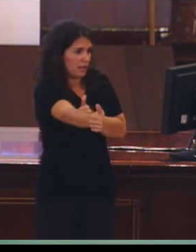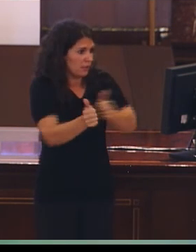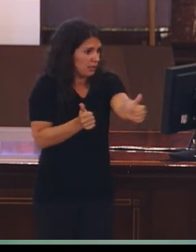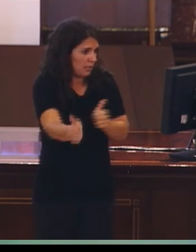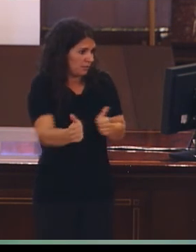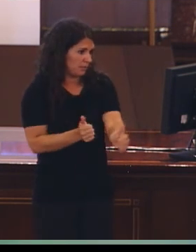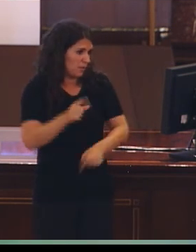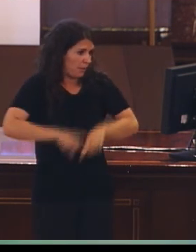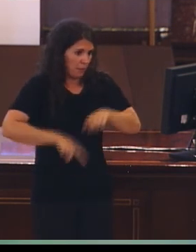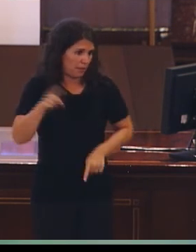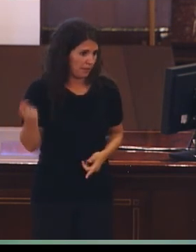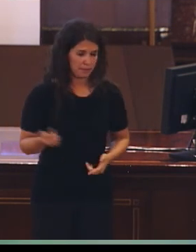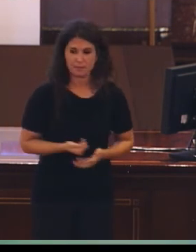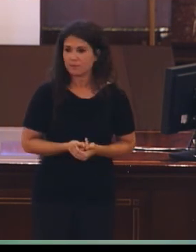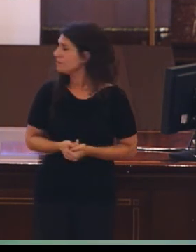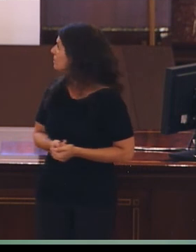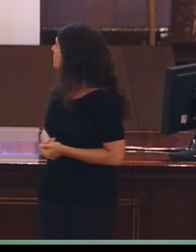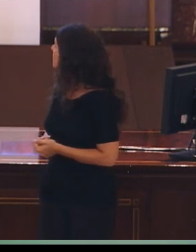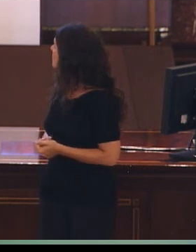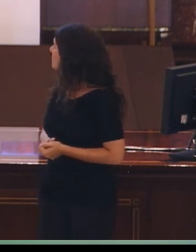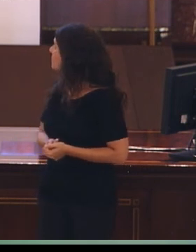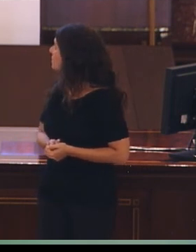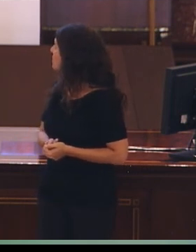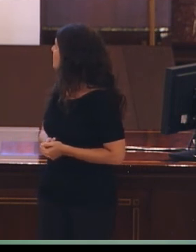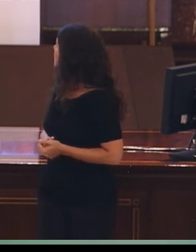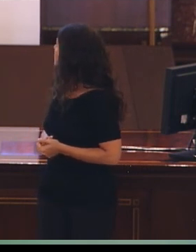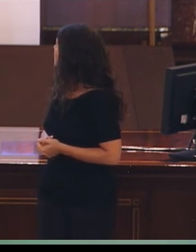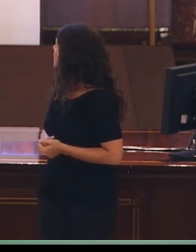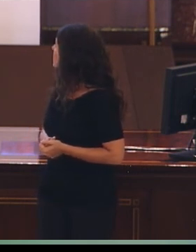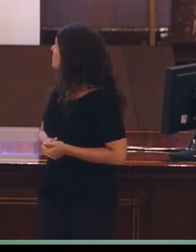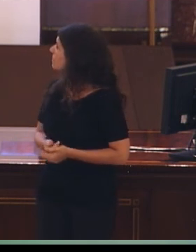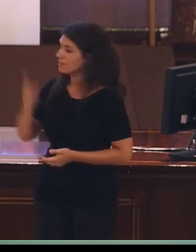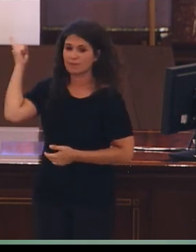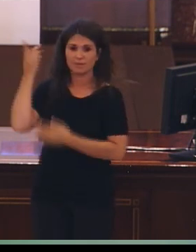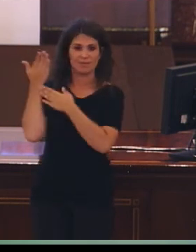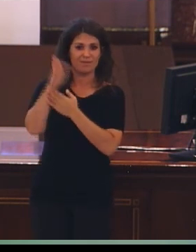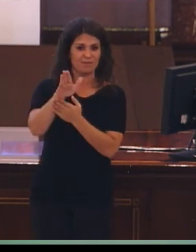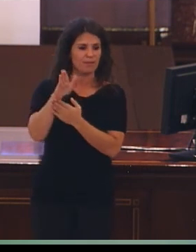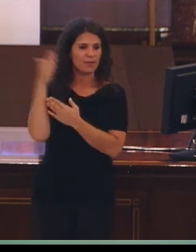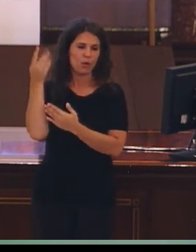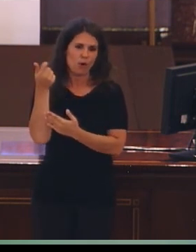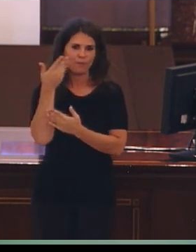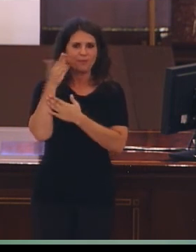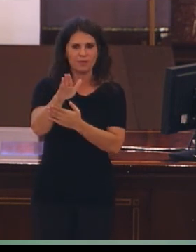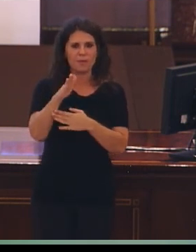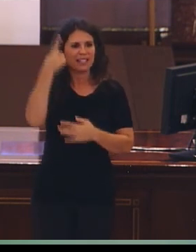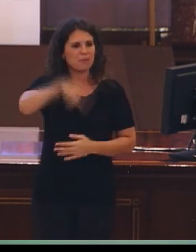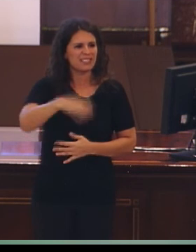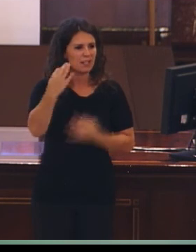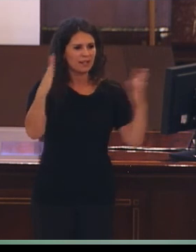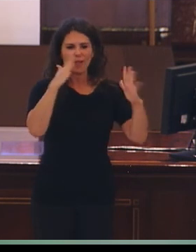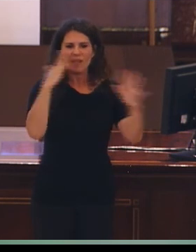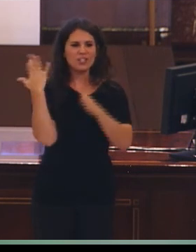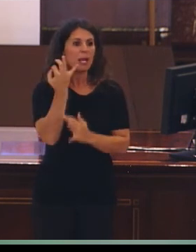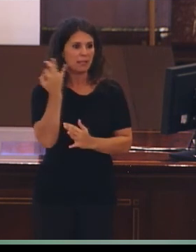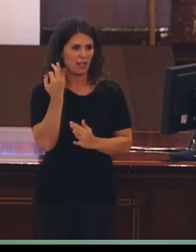Lo que esa diapositiva refleja es un poco qué ha pasado en esta década. Bueno,